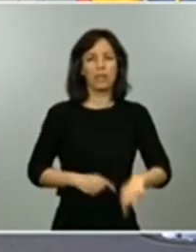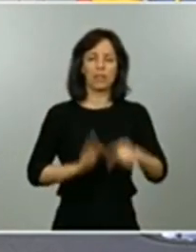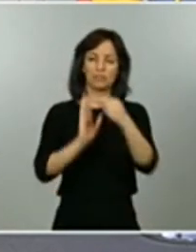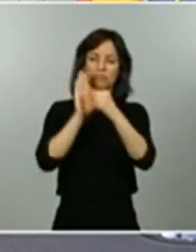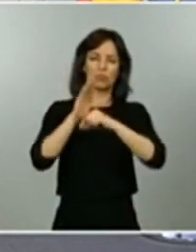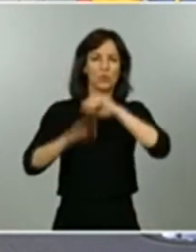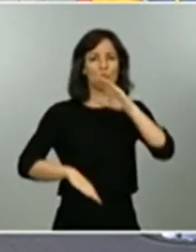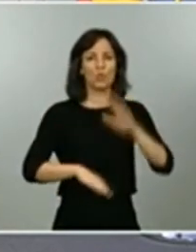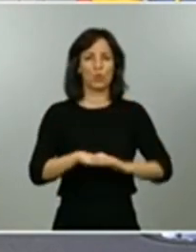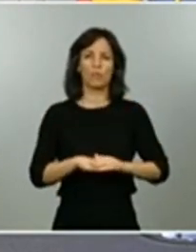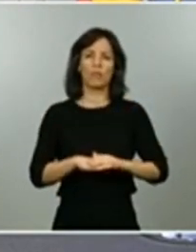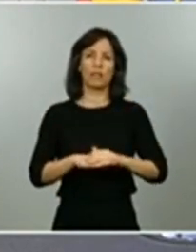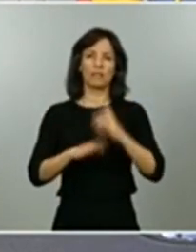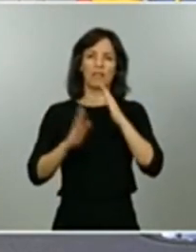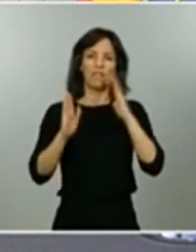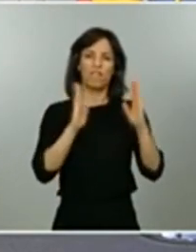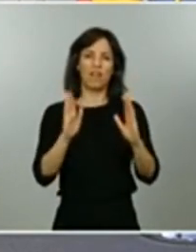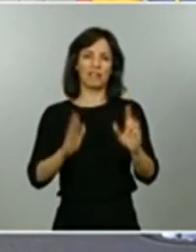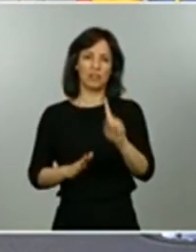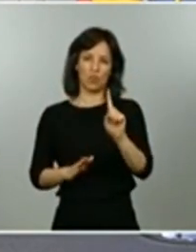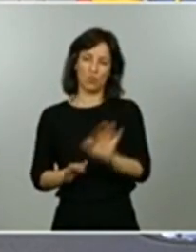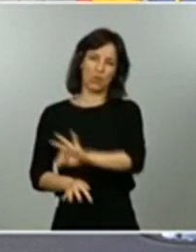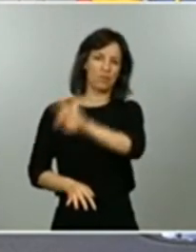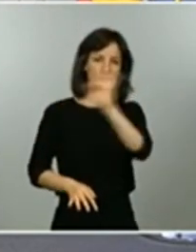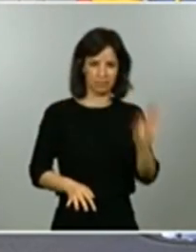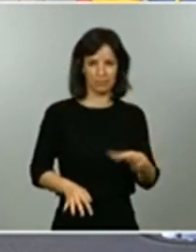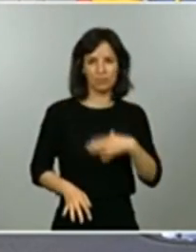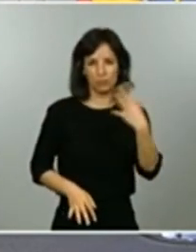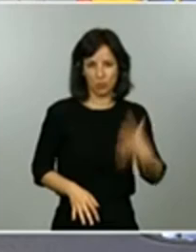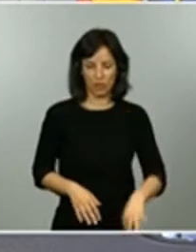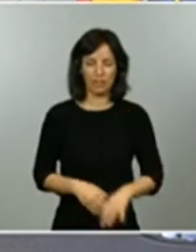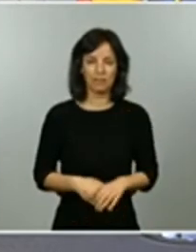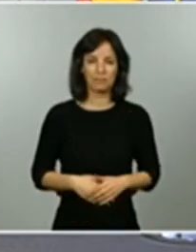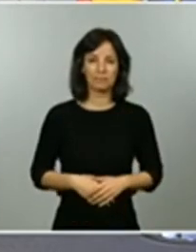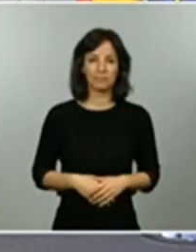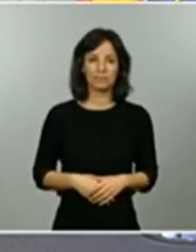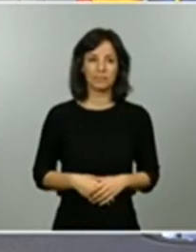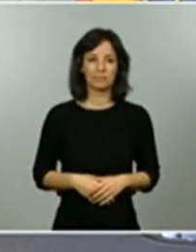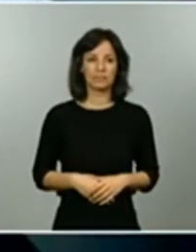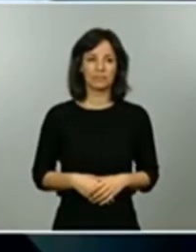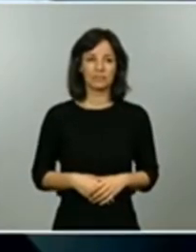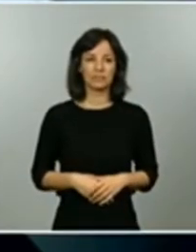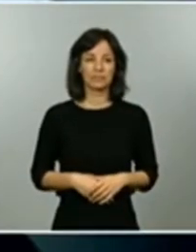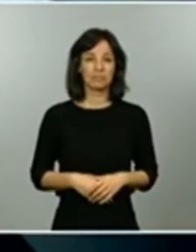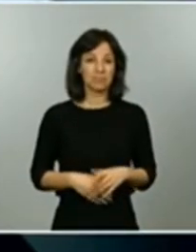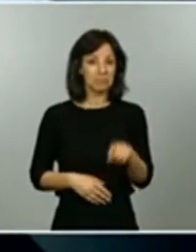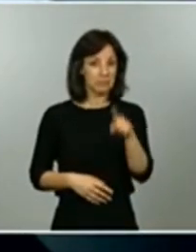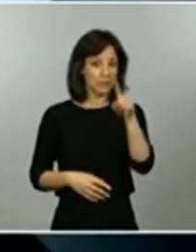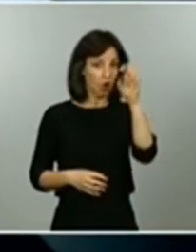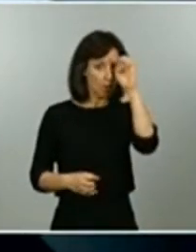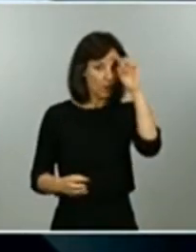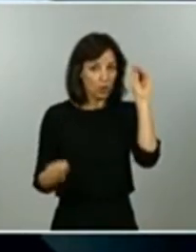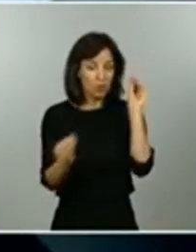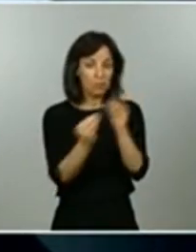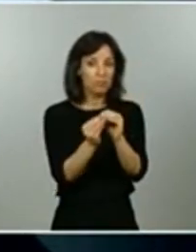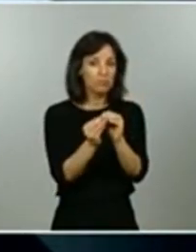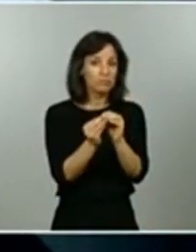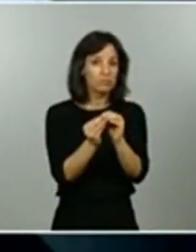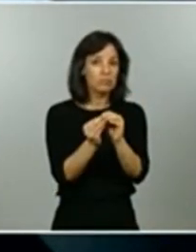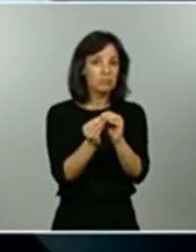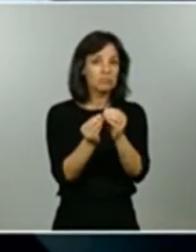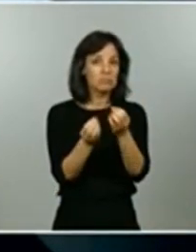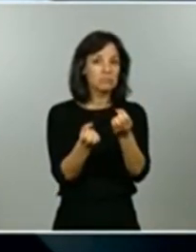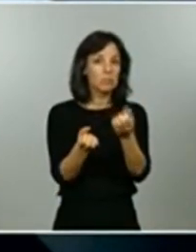cambiar de fase no sé si ustedes lo ven así podrían valorarlo y adelantarlo